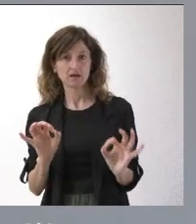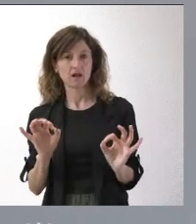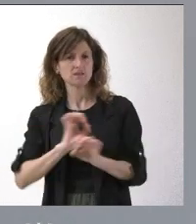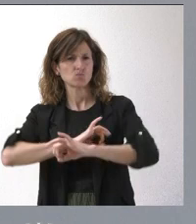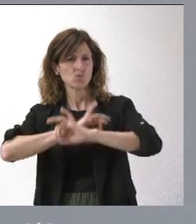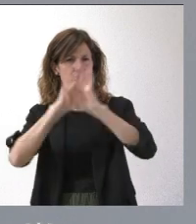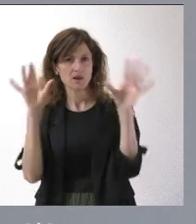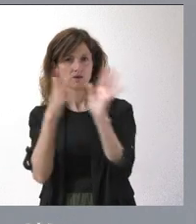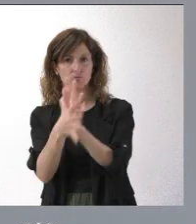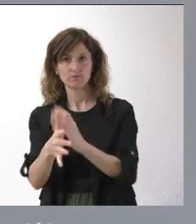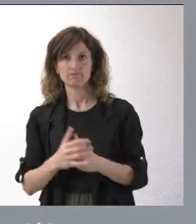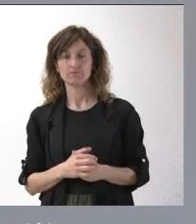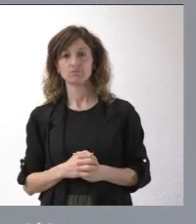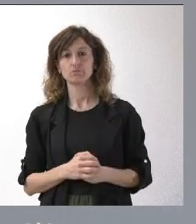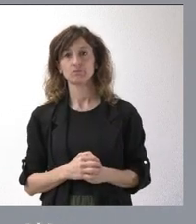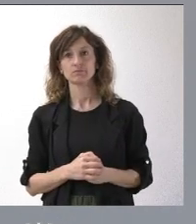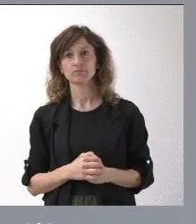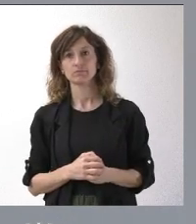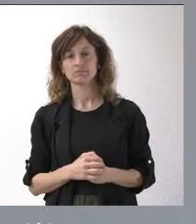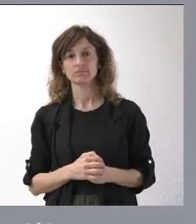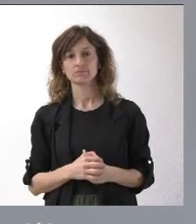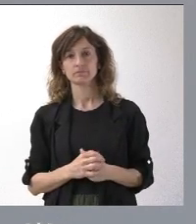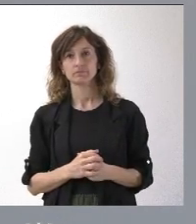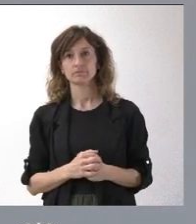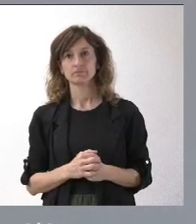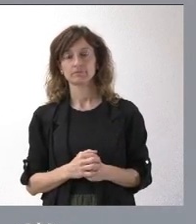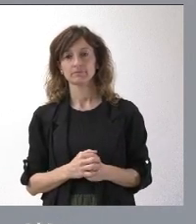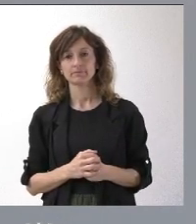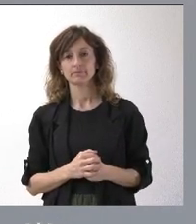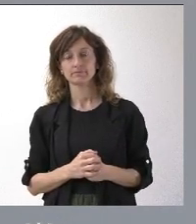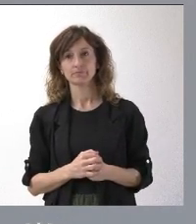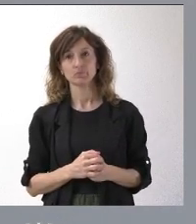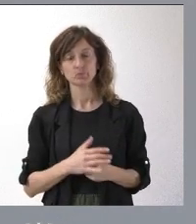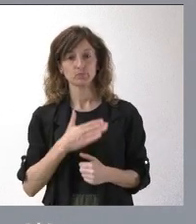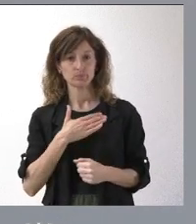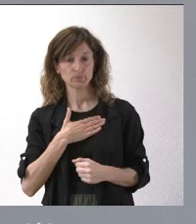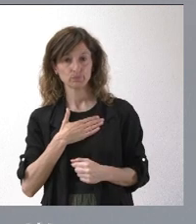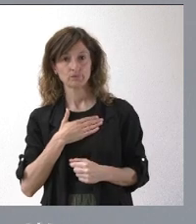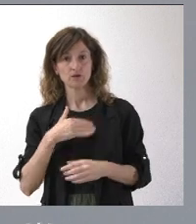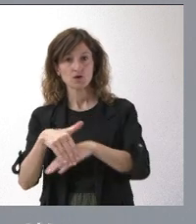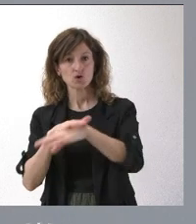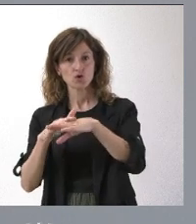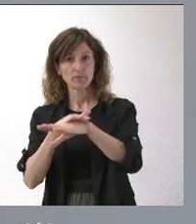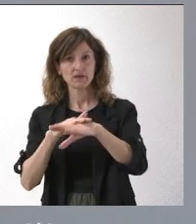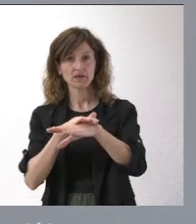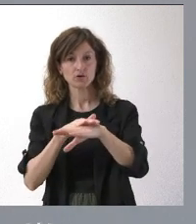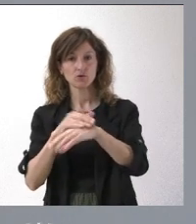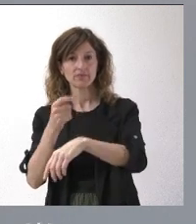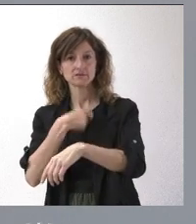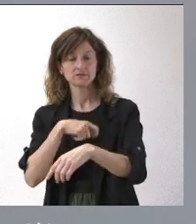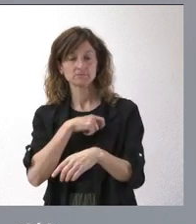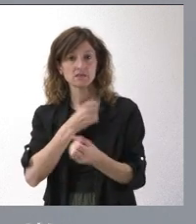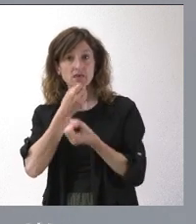dejar muy claro. Y a mí, el que el Gobierno haga estas